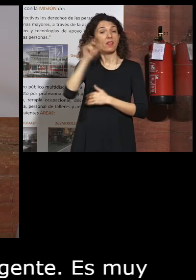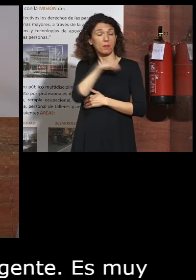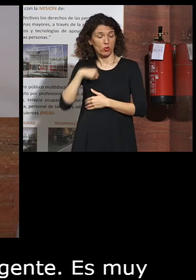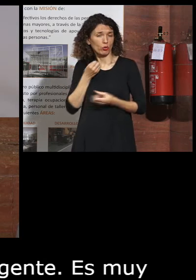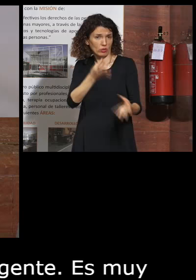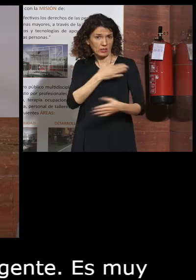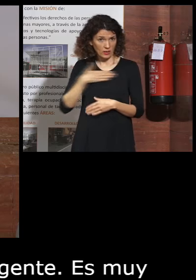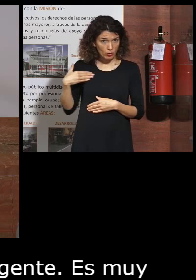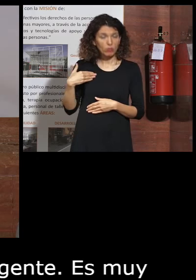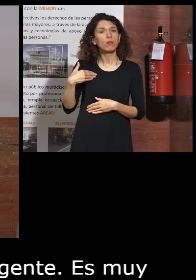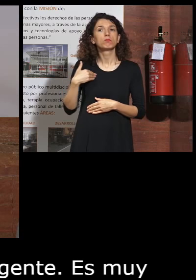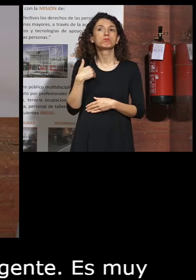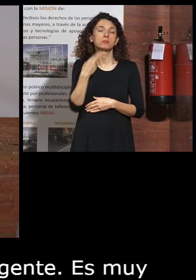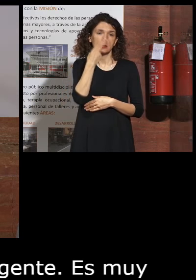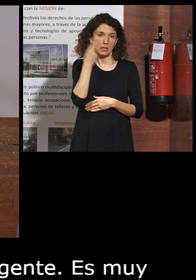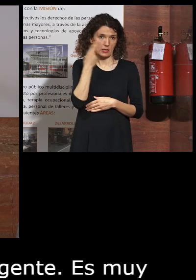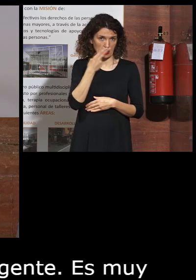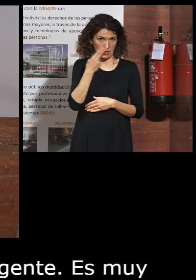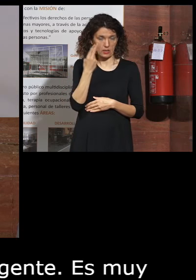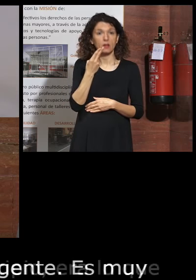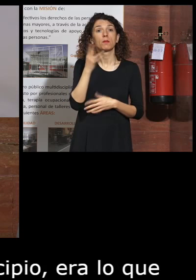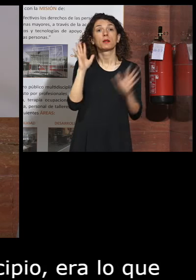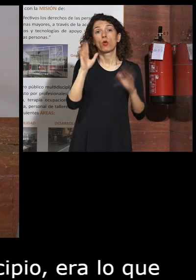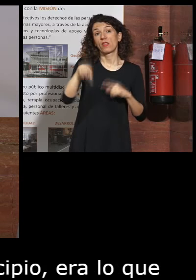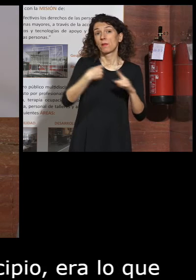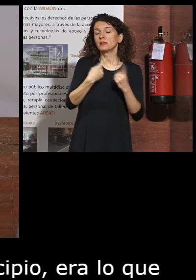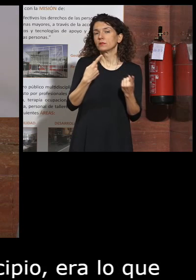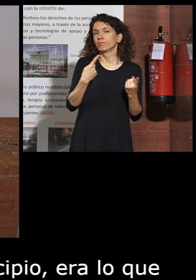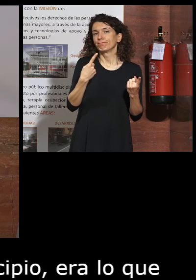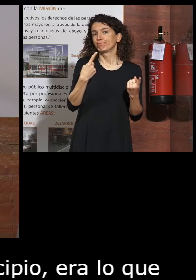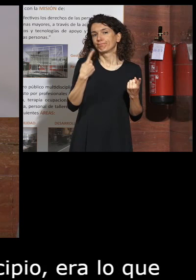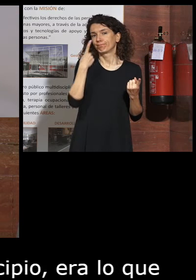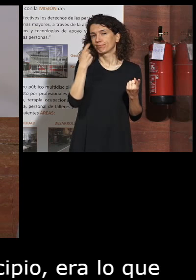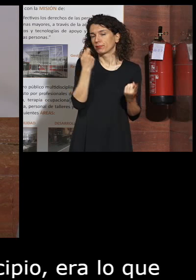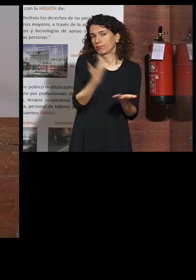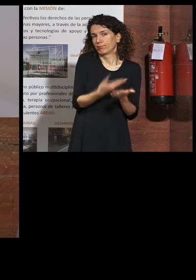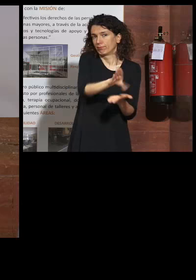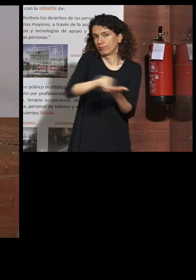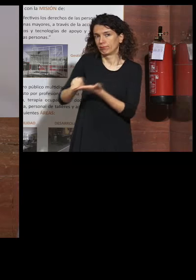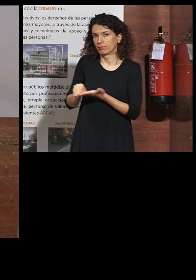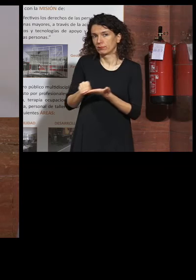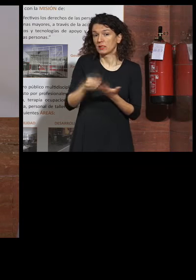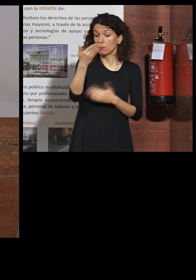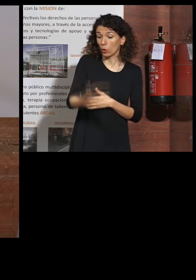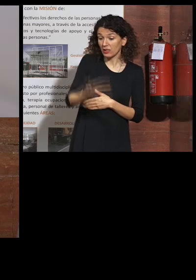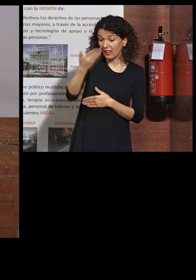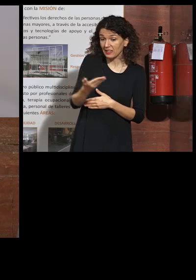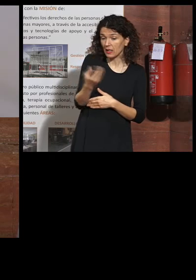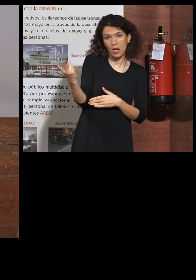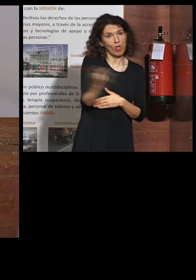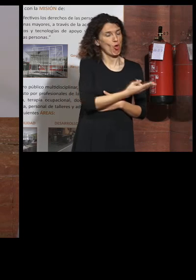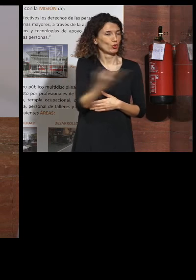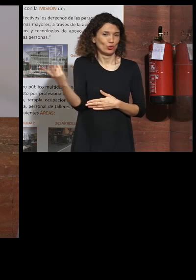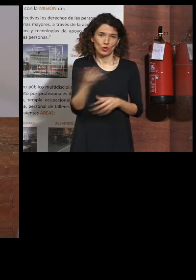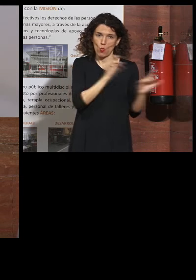contar que me parece muy interesante pero que además refleja yo creo como es tan importante una cosa como otra